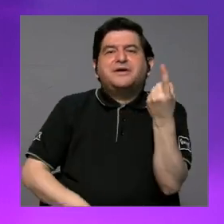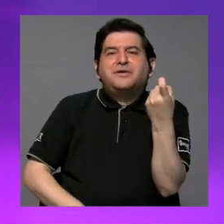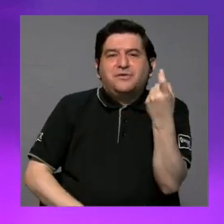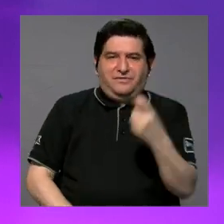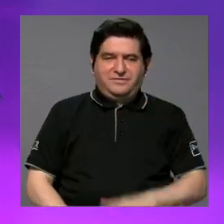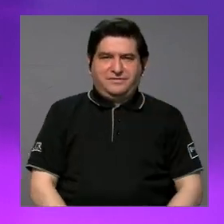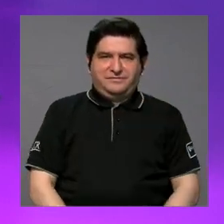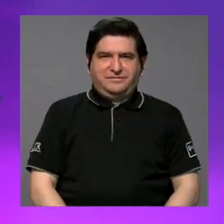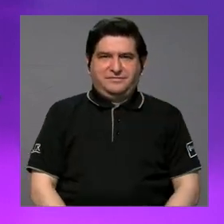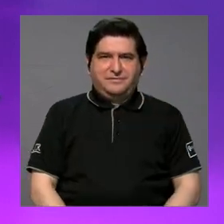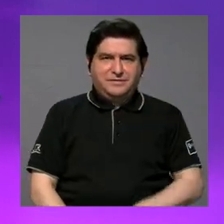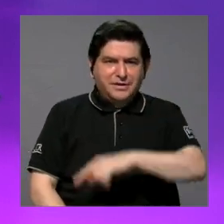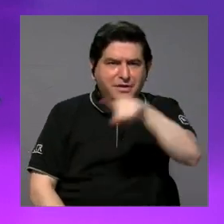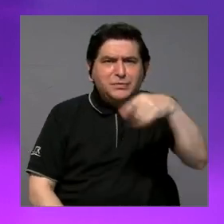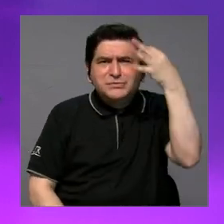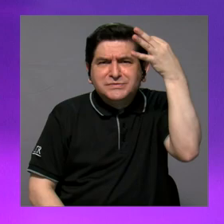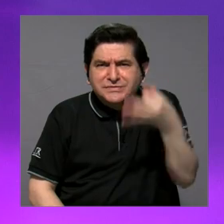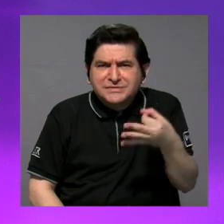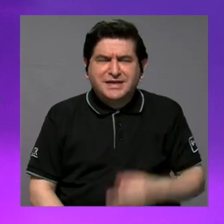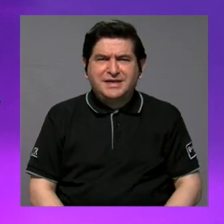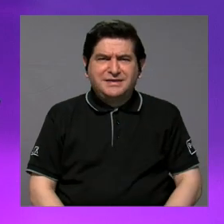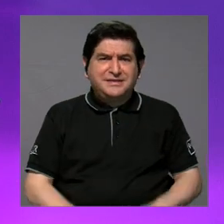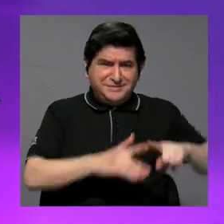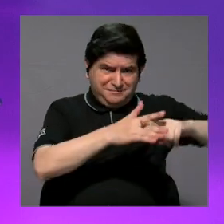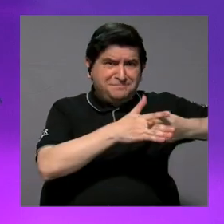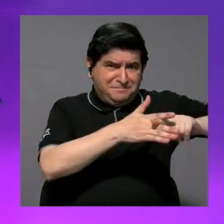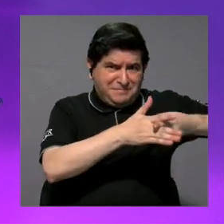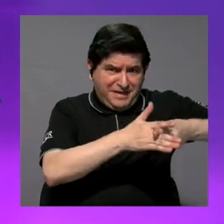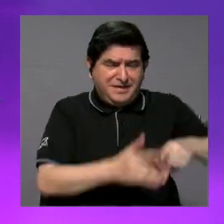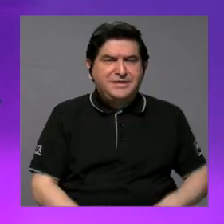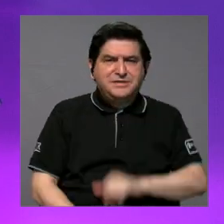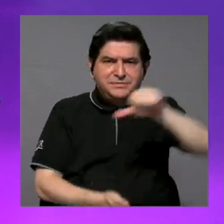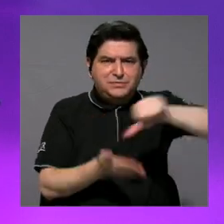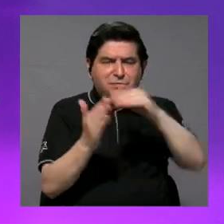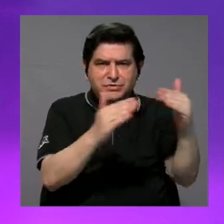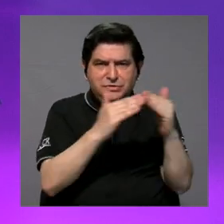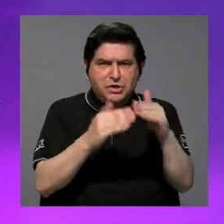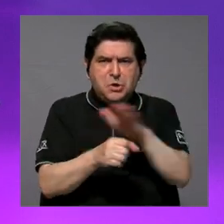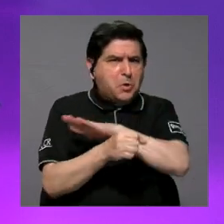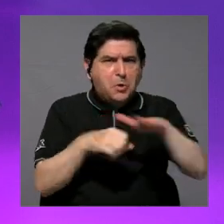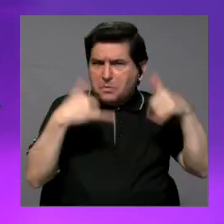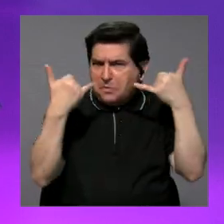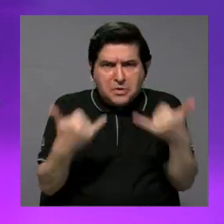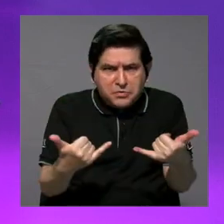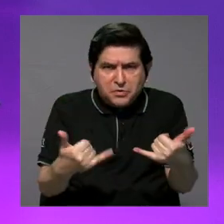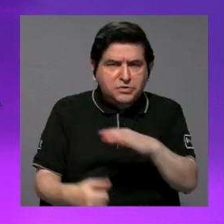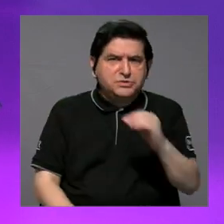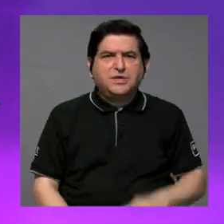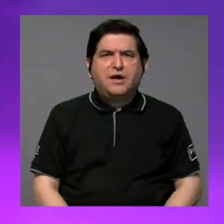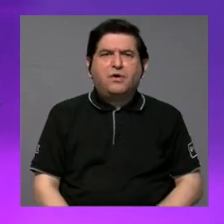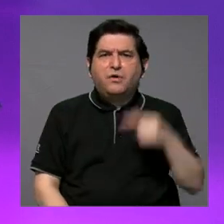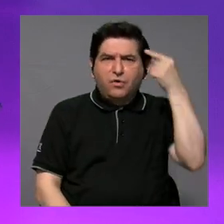todavía. ¿Consideran ustedes que estos mecanismos como los centros cívicos son suficientes o todavía el Estado debe